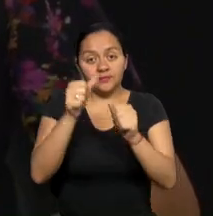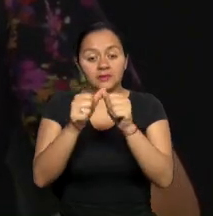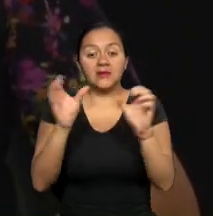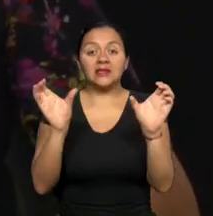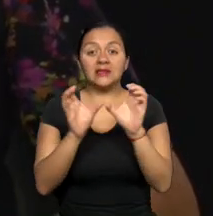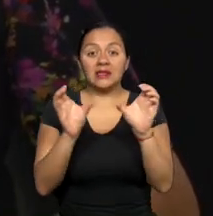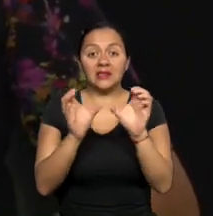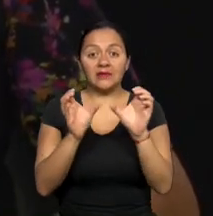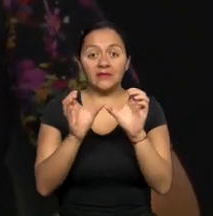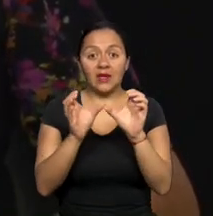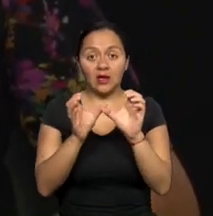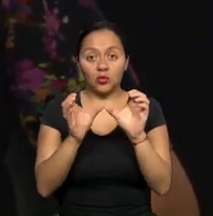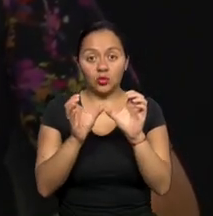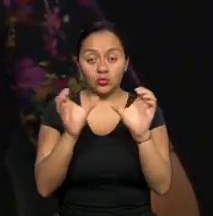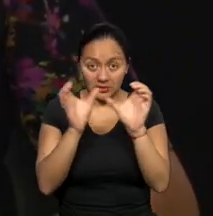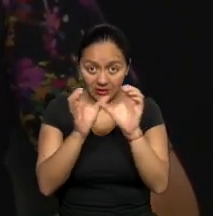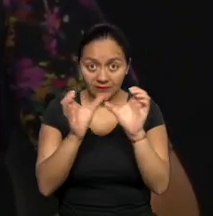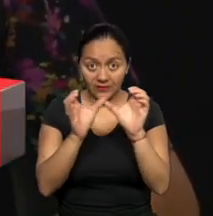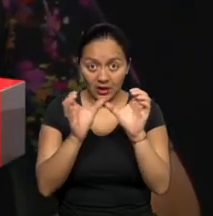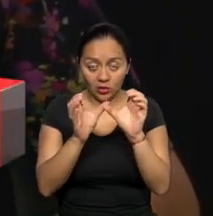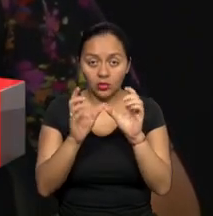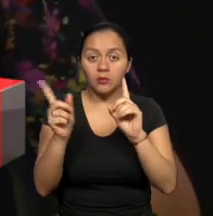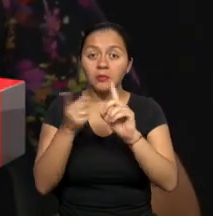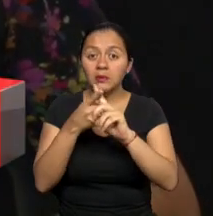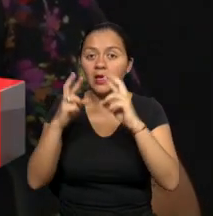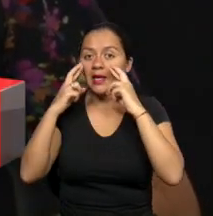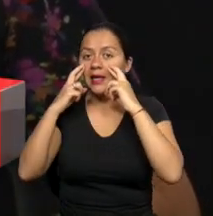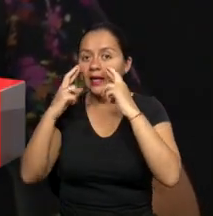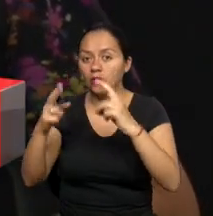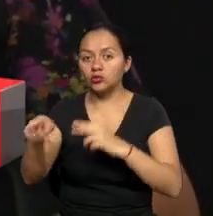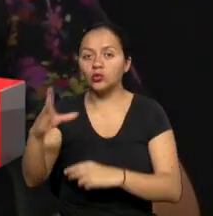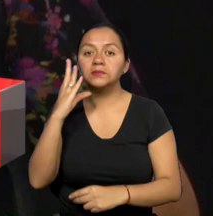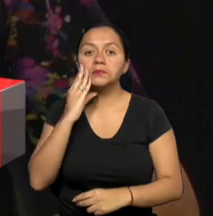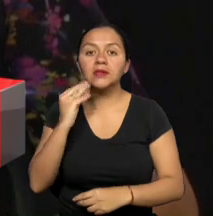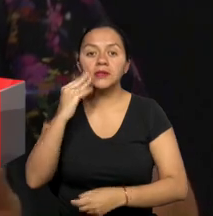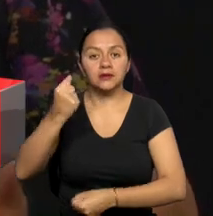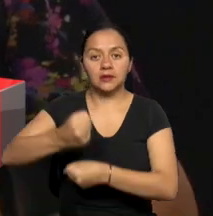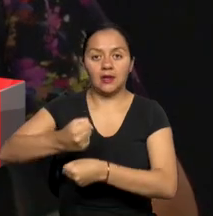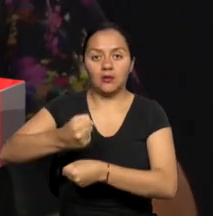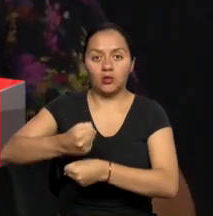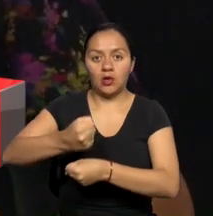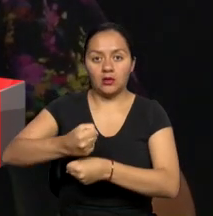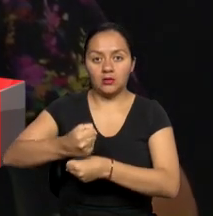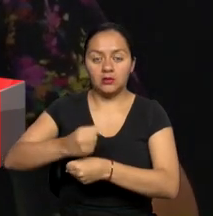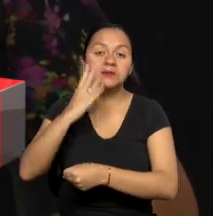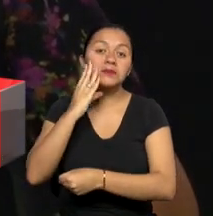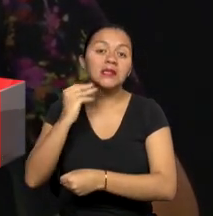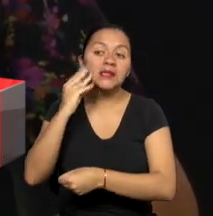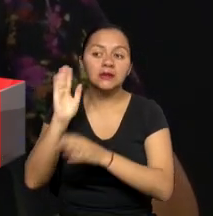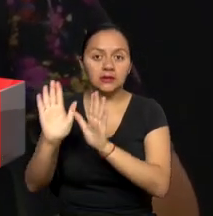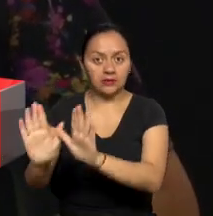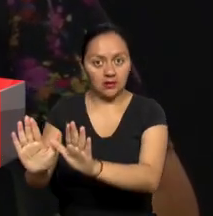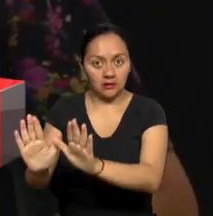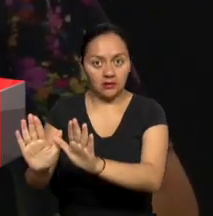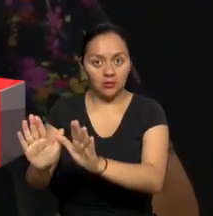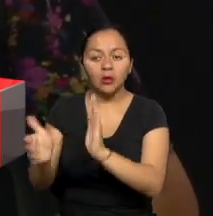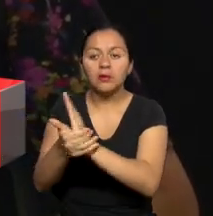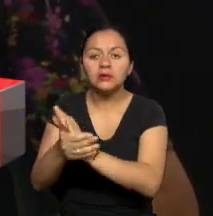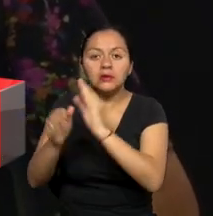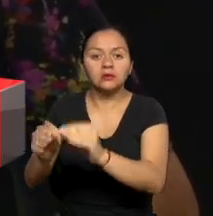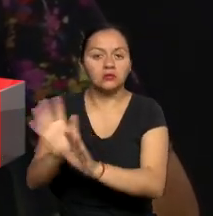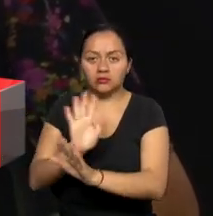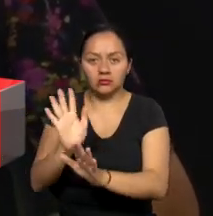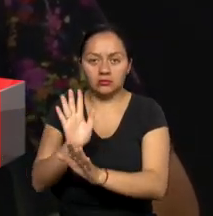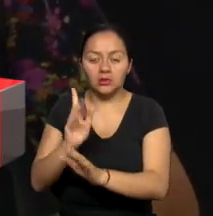competencias es un reconocimiento a la experiencia laboral de las personas que trabajan en este oficio. Nosotros